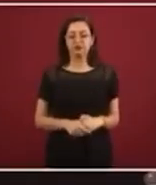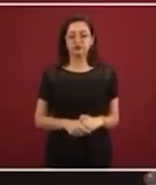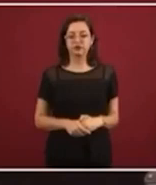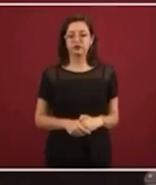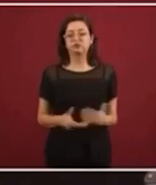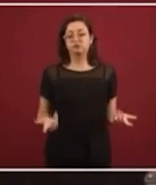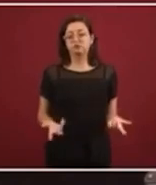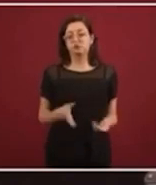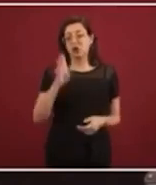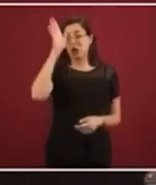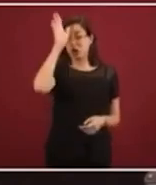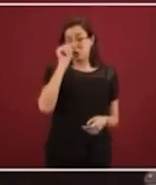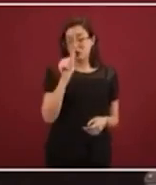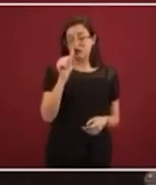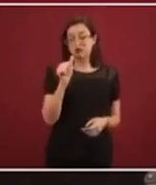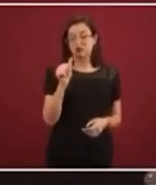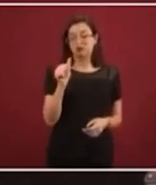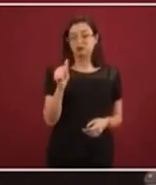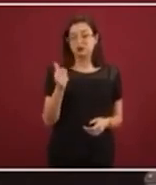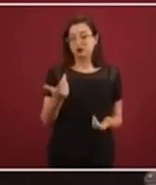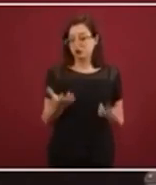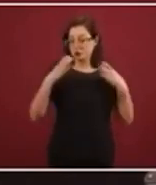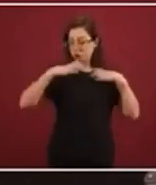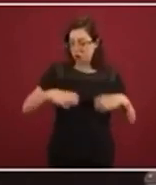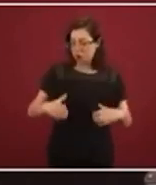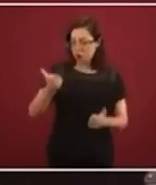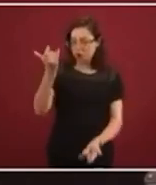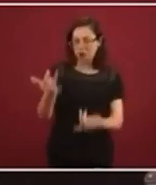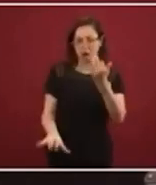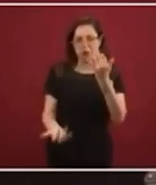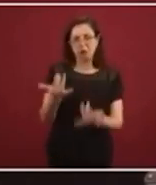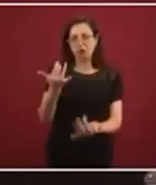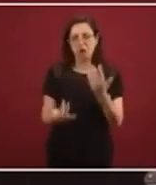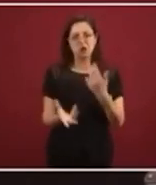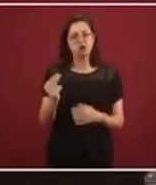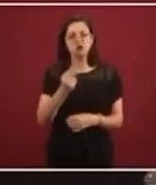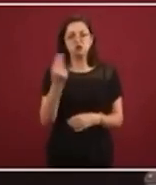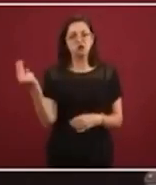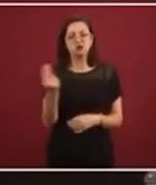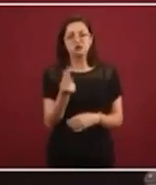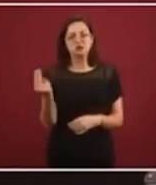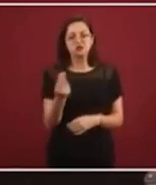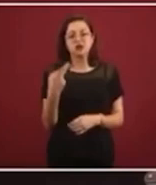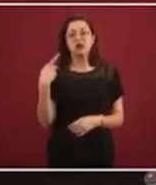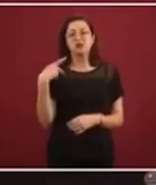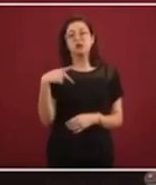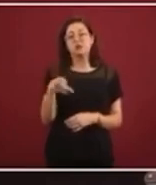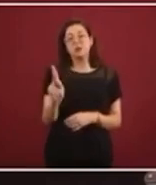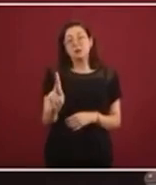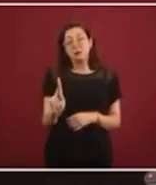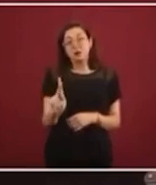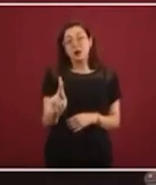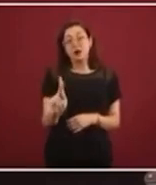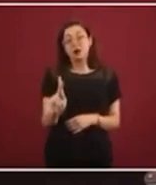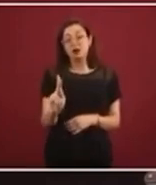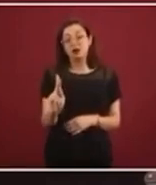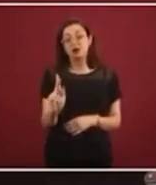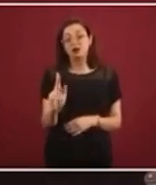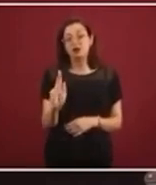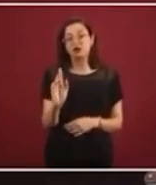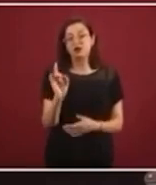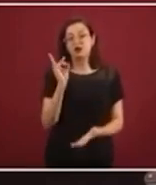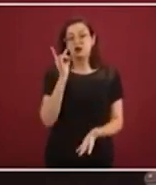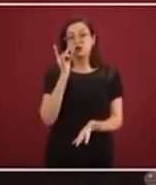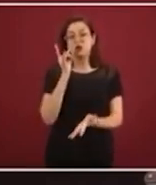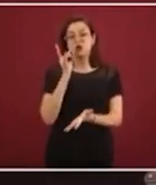este acuerdo y que se contemplaba que no hubiera incineraciones, pero no fui preciso al señalar que esto es específicamente en el